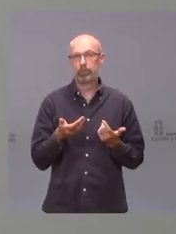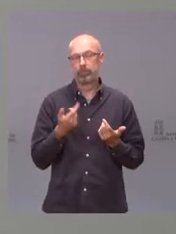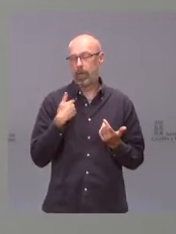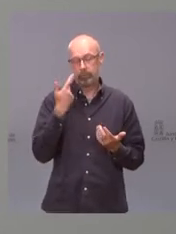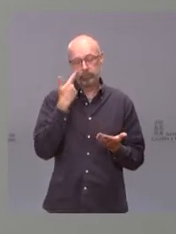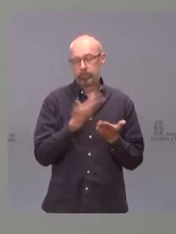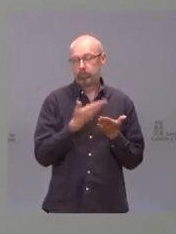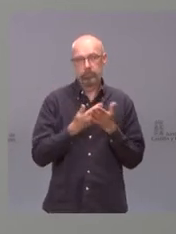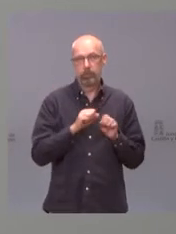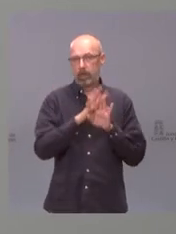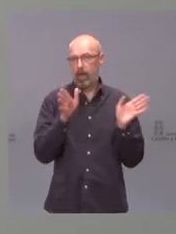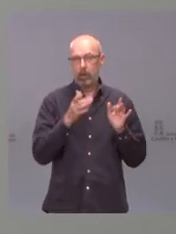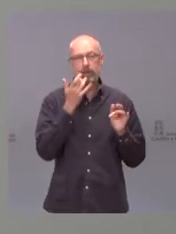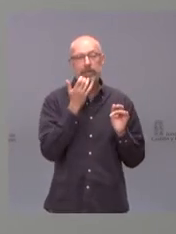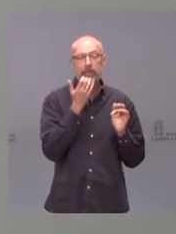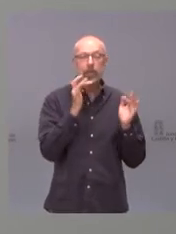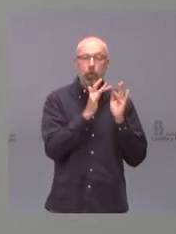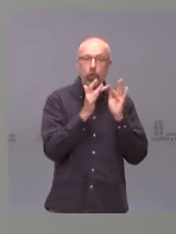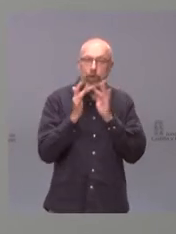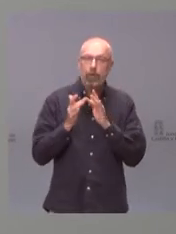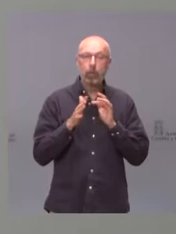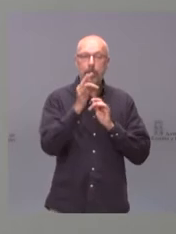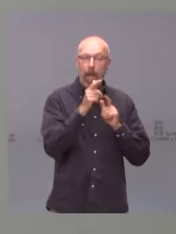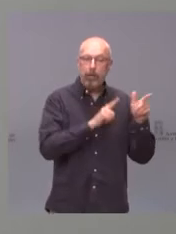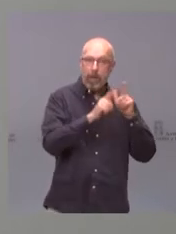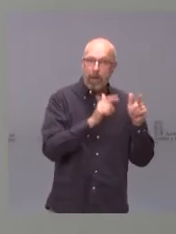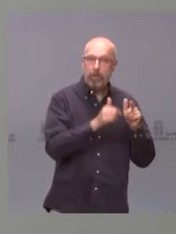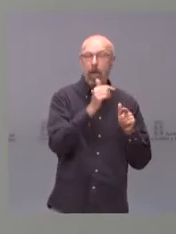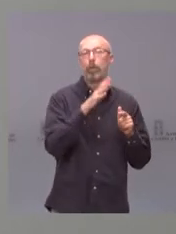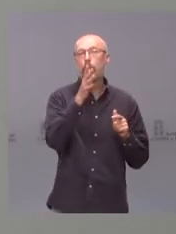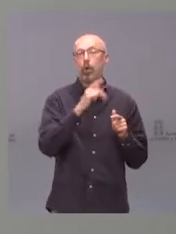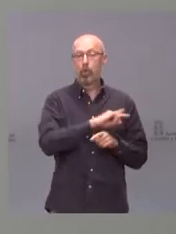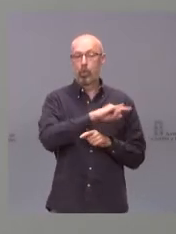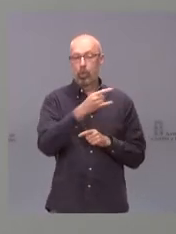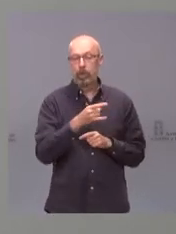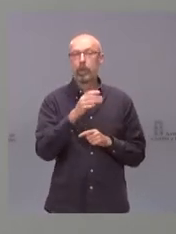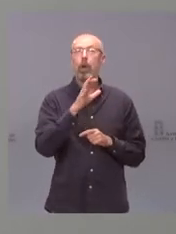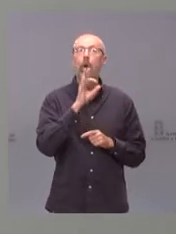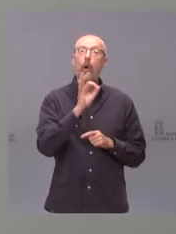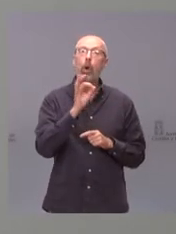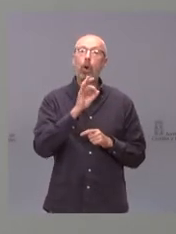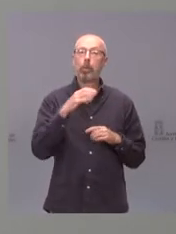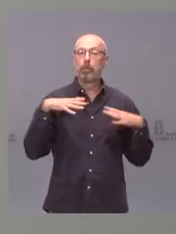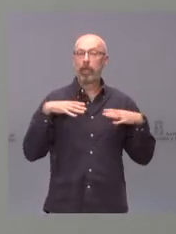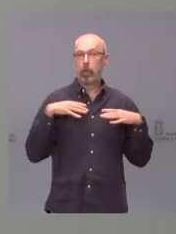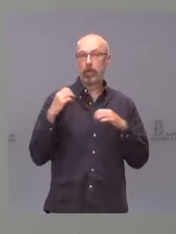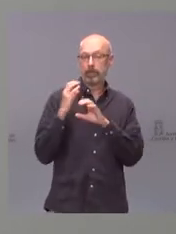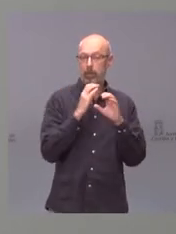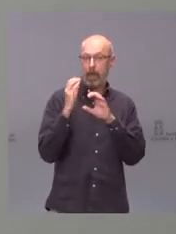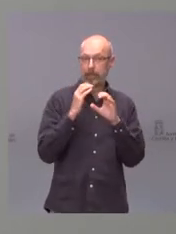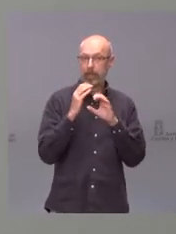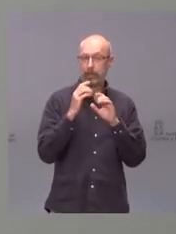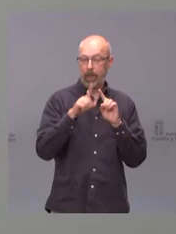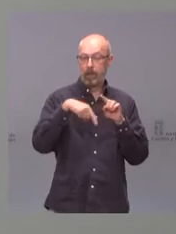incremento de contagios. Puede ser derivado del puente o derivado de las vacaciones de Semana Santa. Veremos